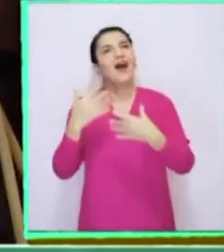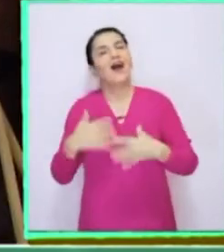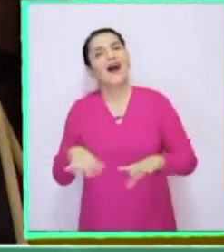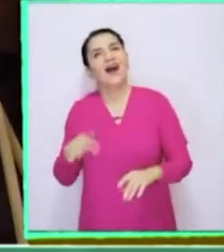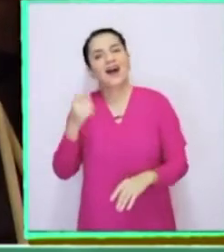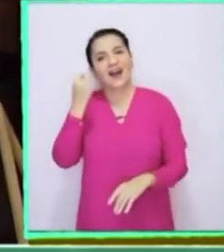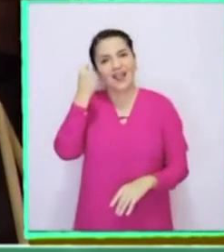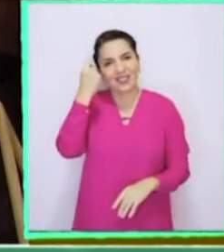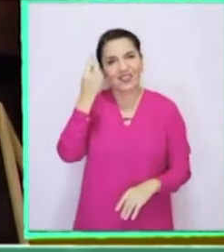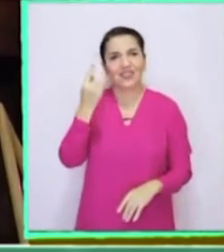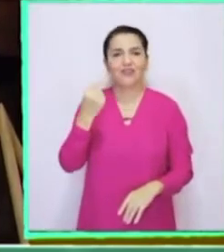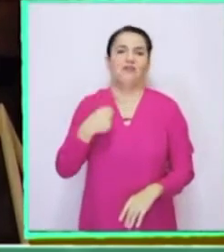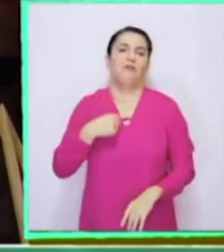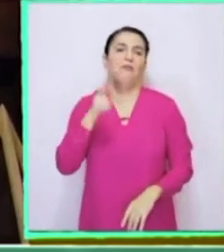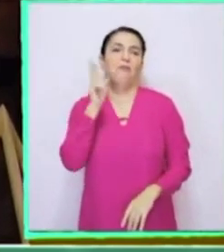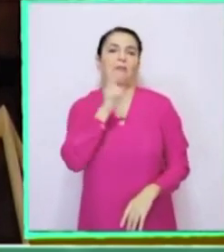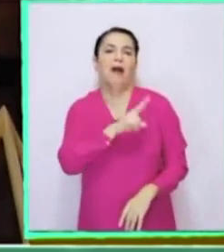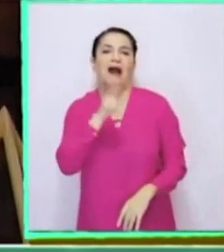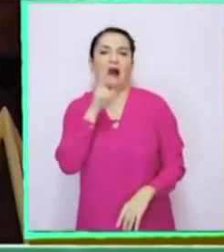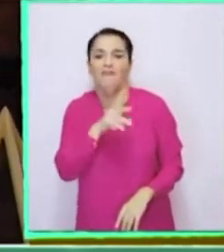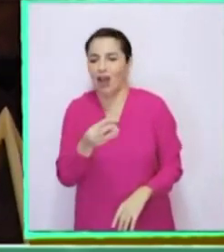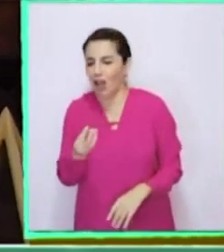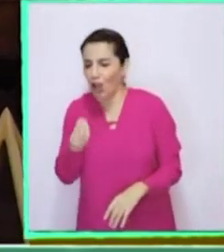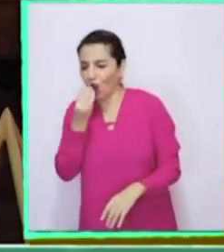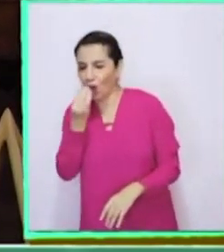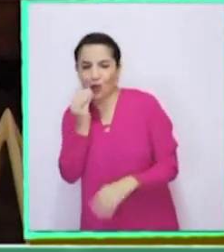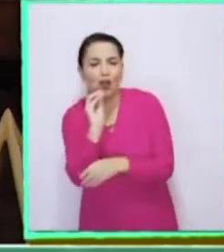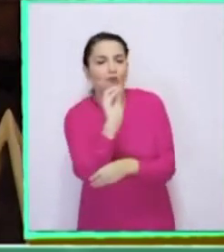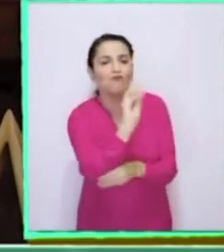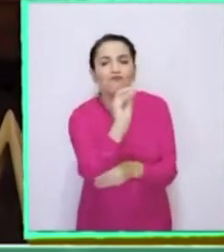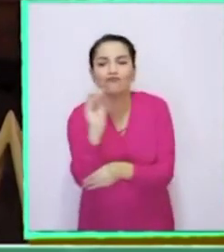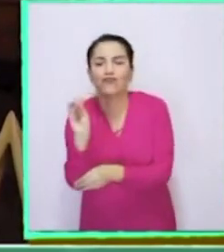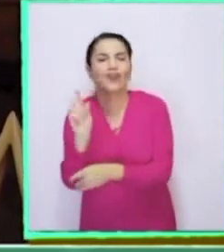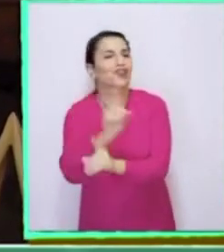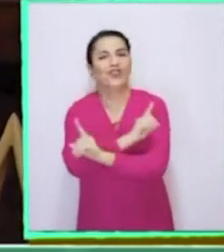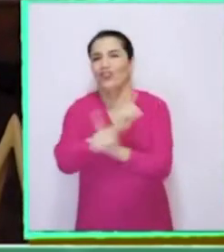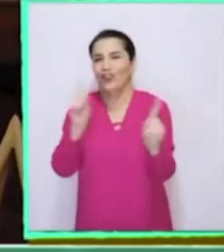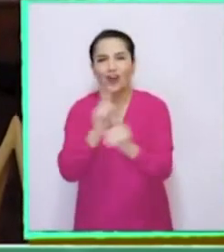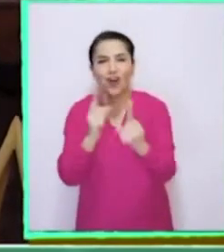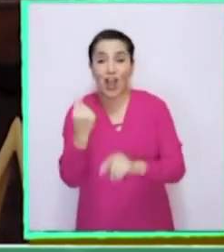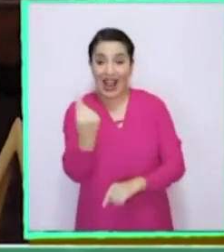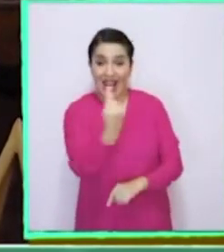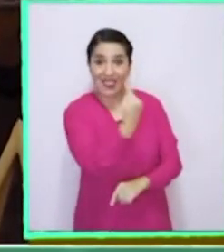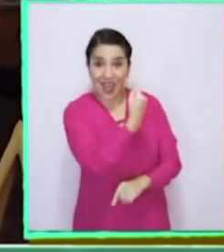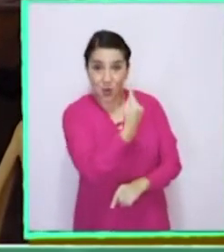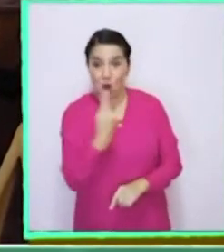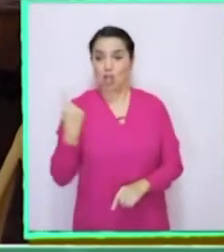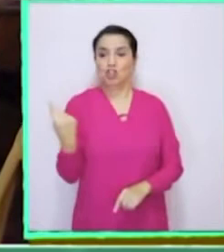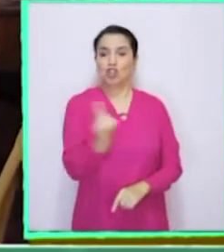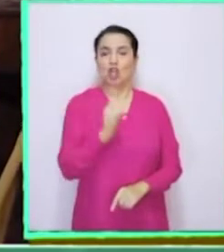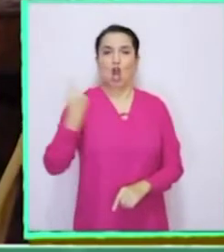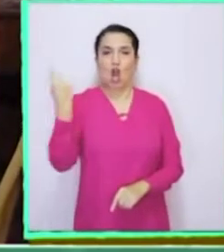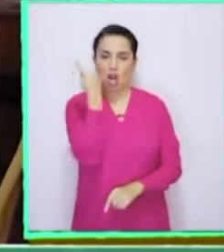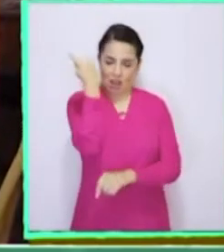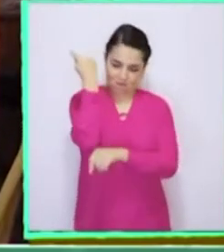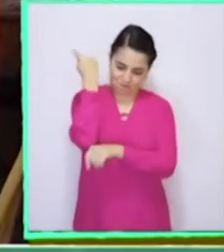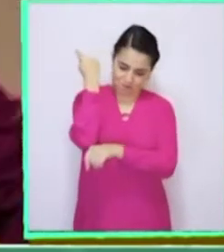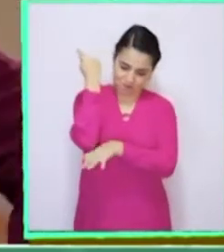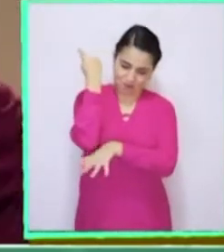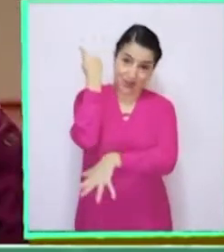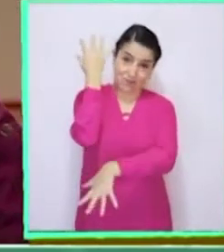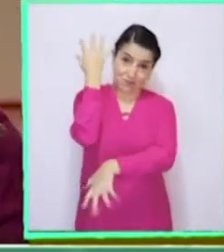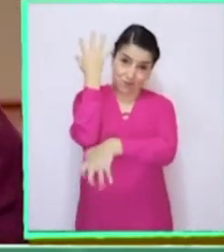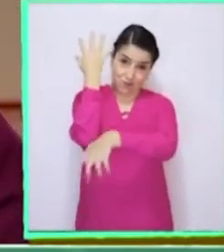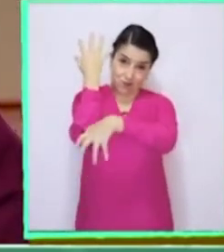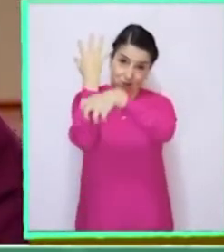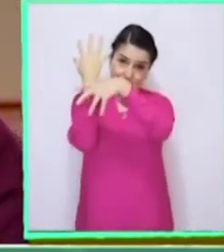Entonces, ¡claro! ¡Qué pava! Yo no tengo que alimentarlas. Las plantas van a fabricar su propio alimento. Pero, ¿qué